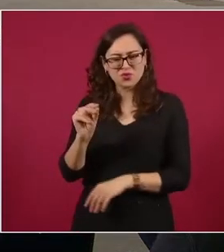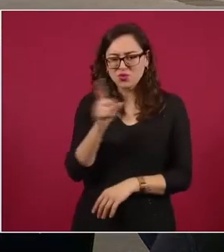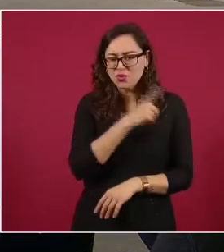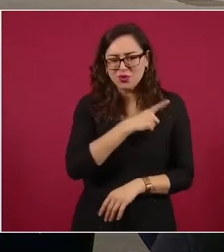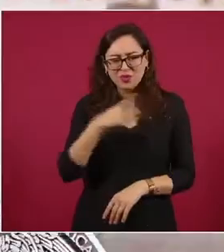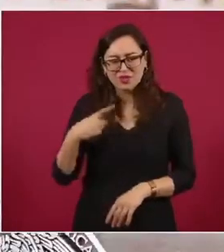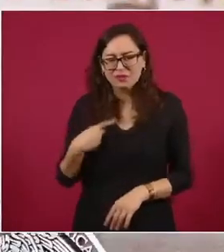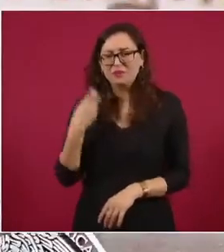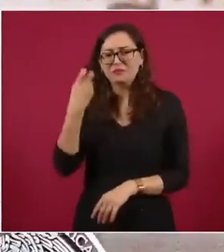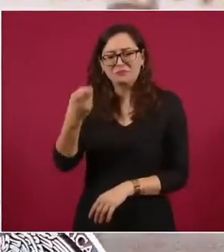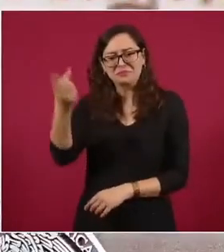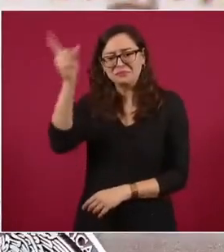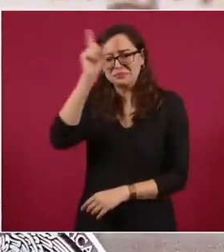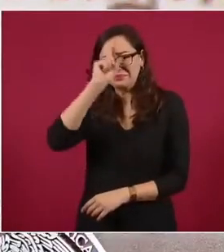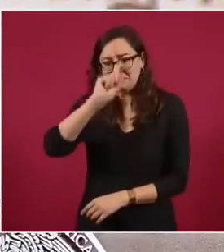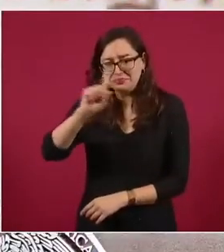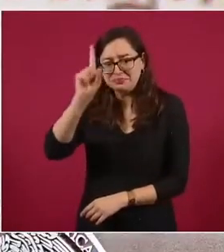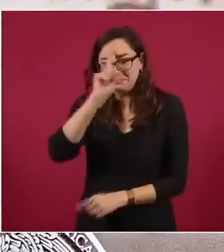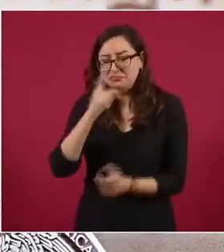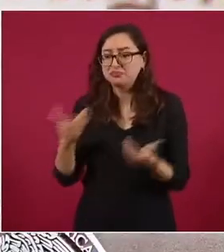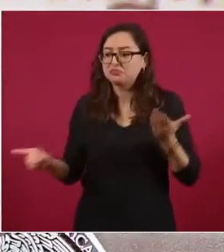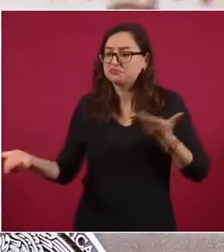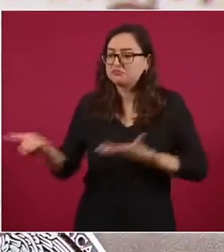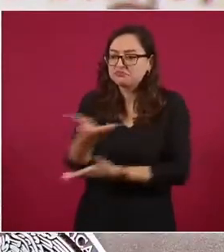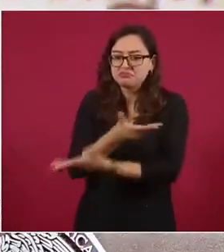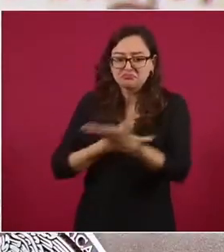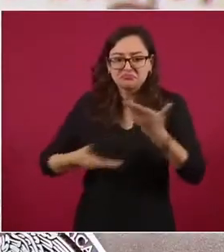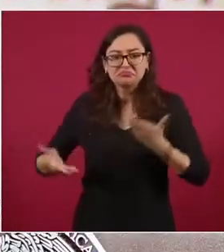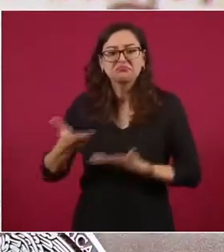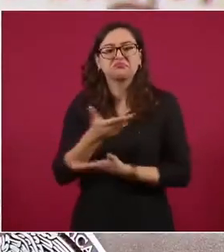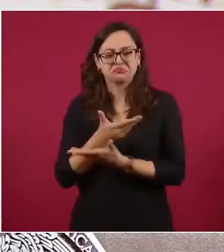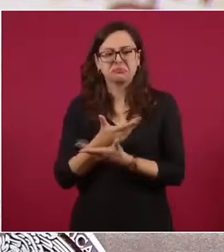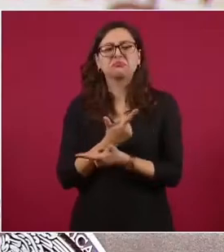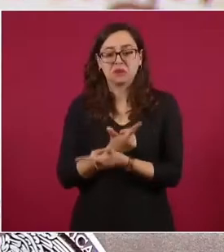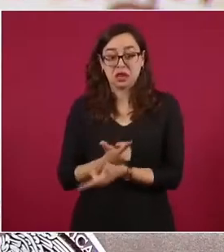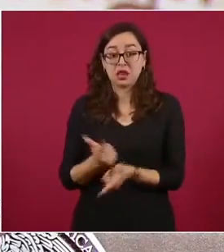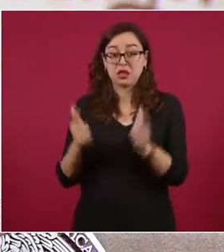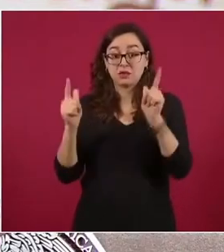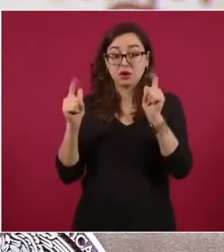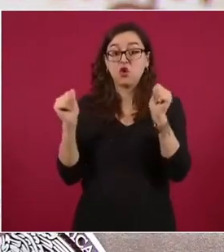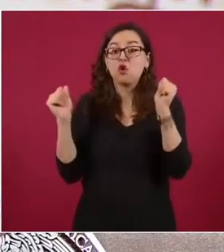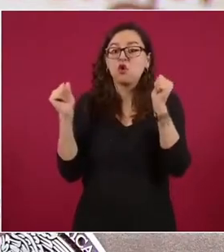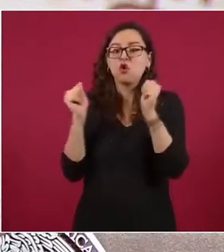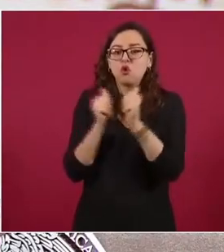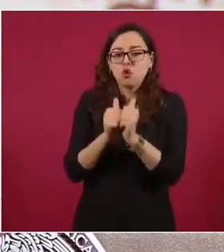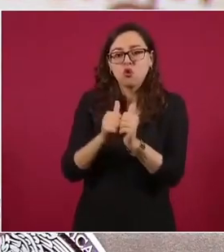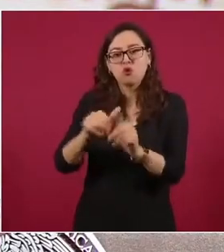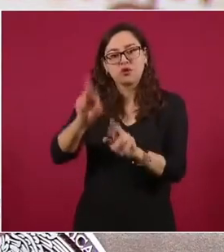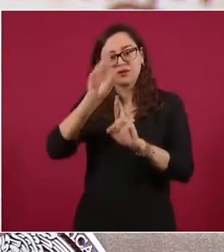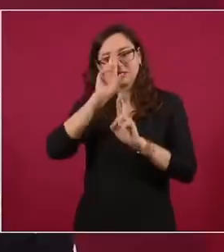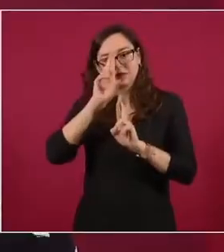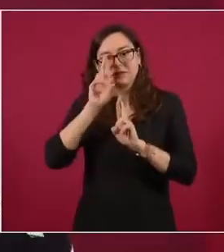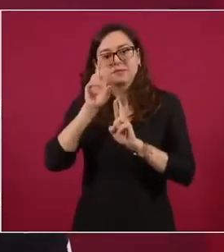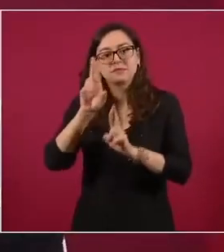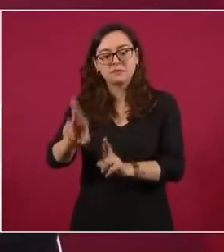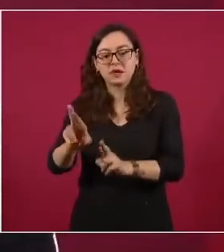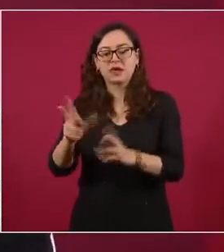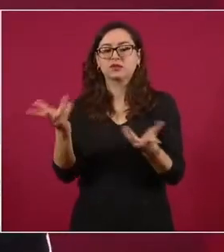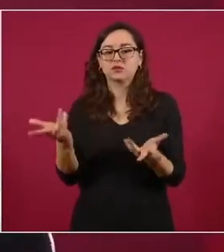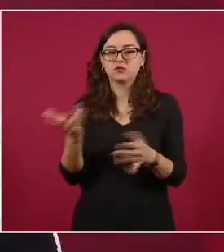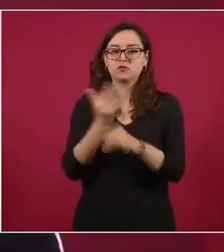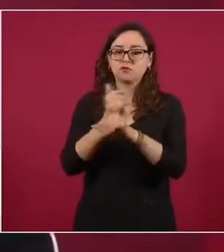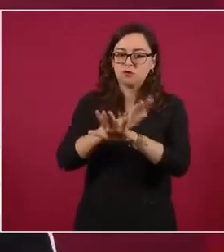La idea es impulsar la convivencia libre y respetuosa en las redes sociales y promover un debate